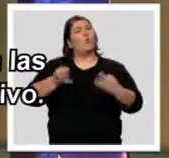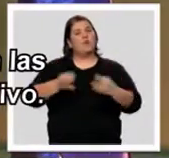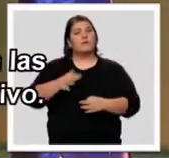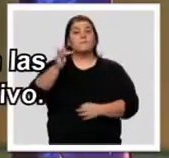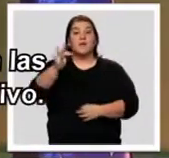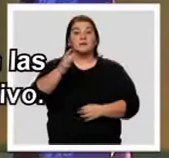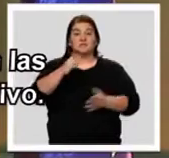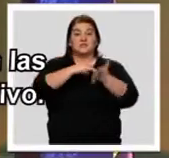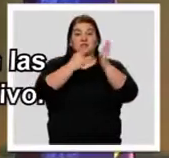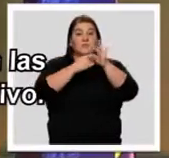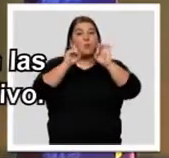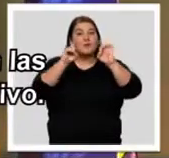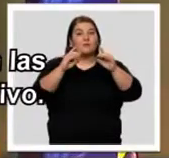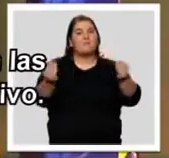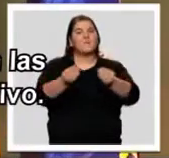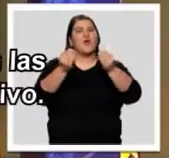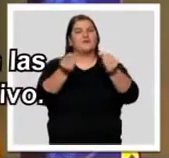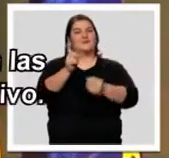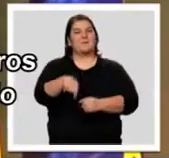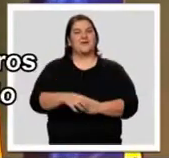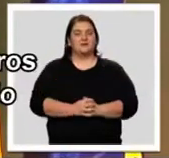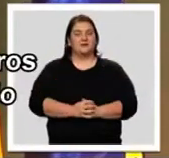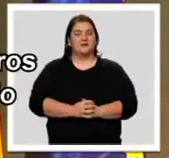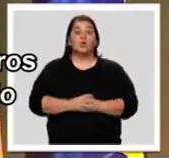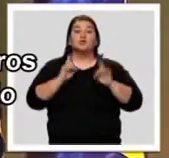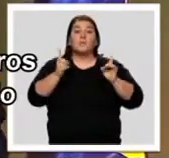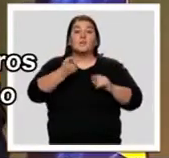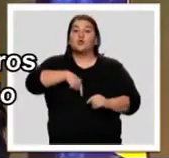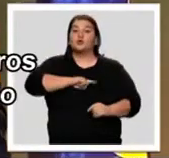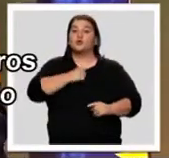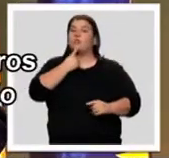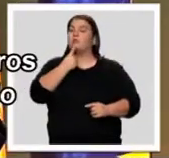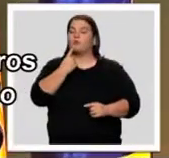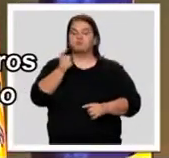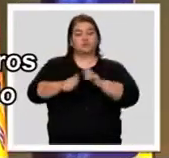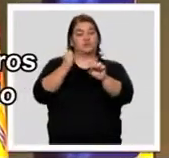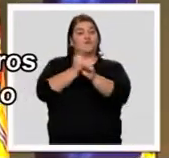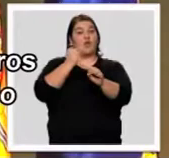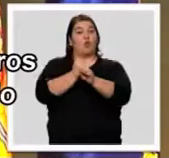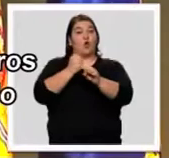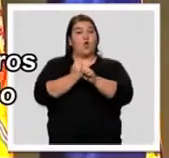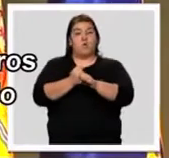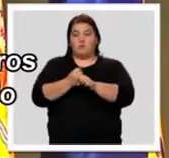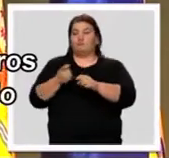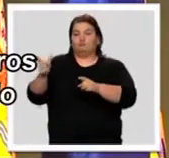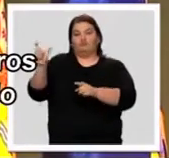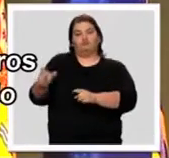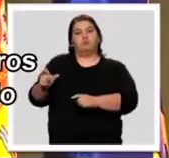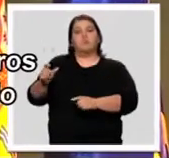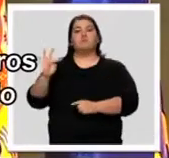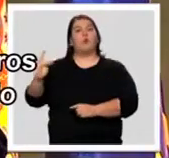necesarias en nuestro sistema educativo. No solo estamos haciendo con ello que nuestros trabajadores se revaloricen,